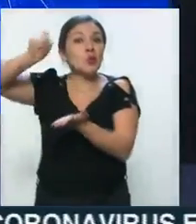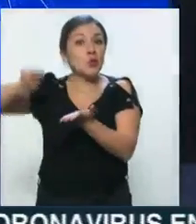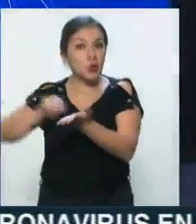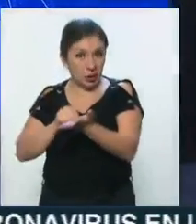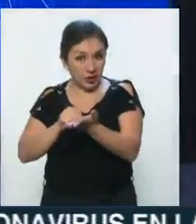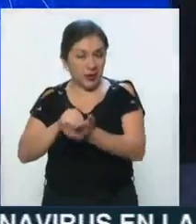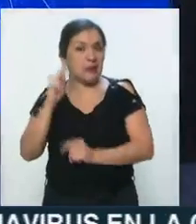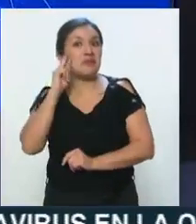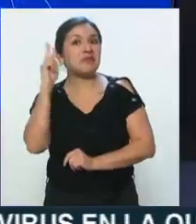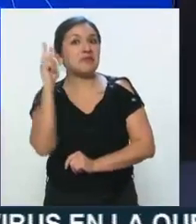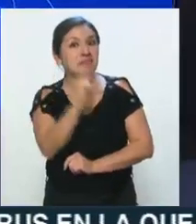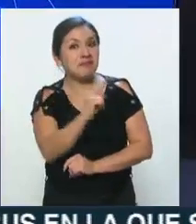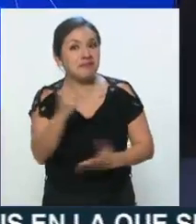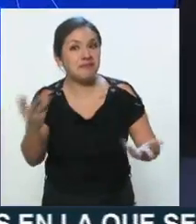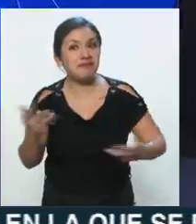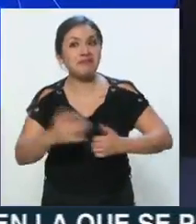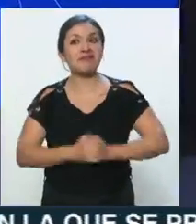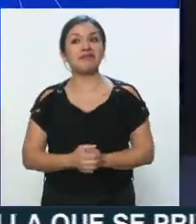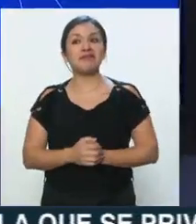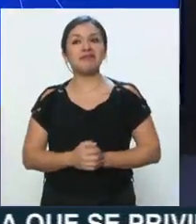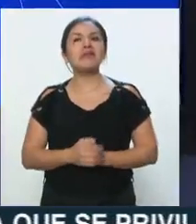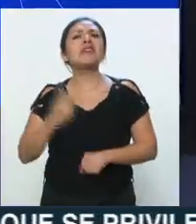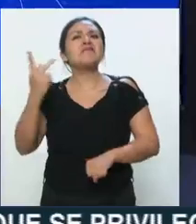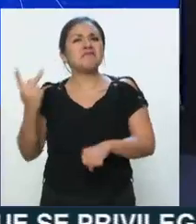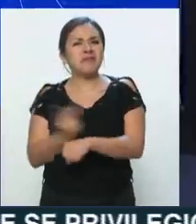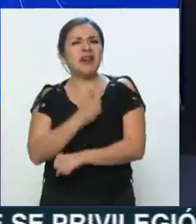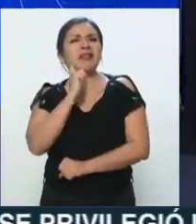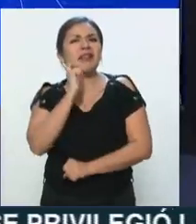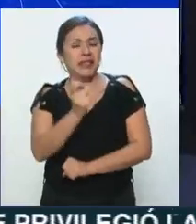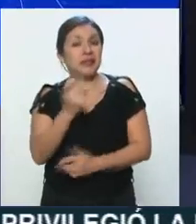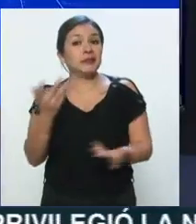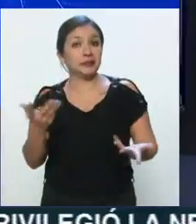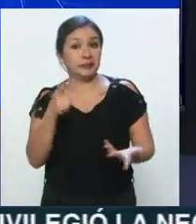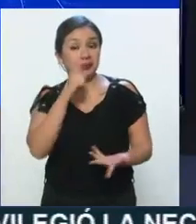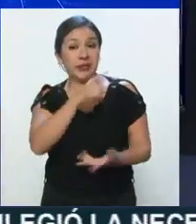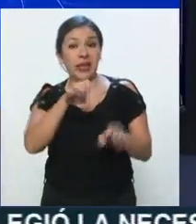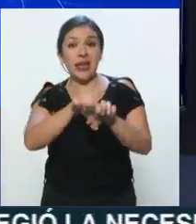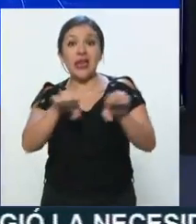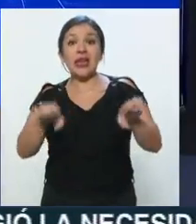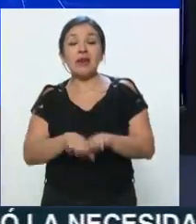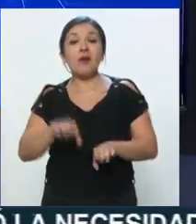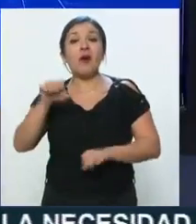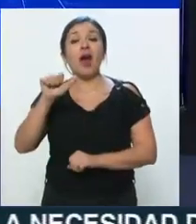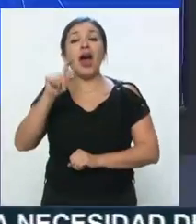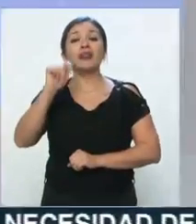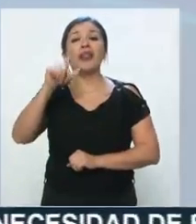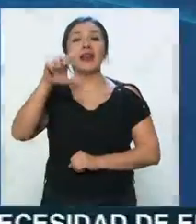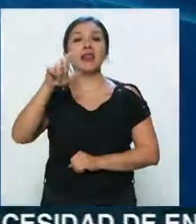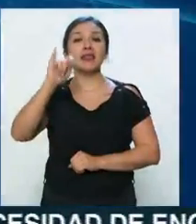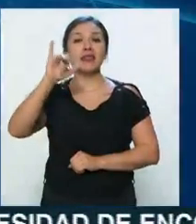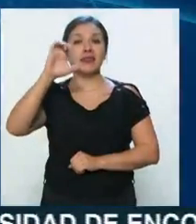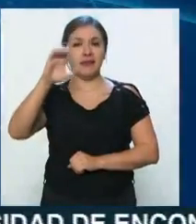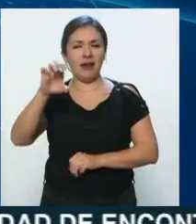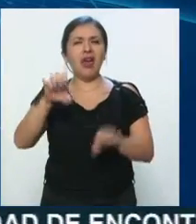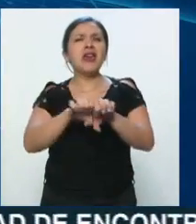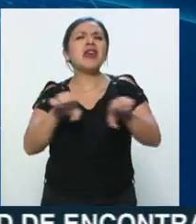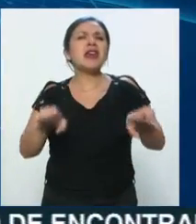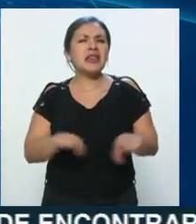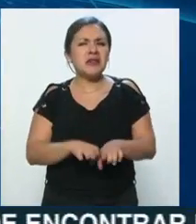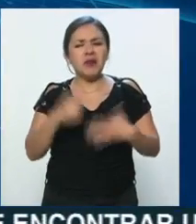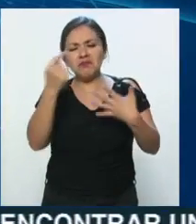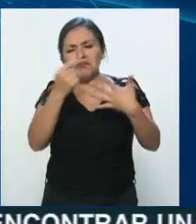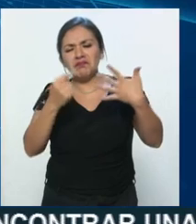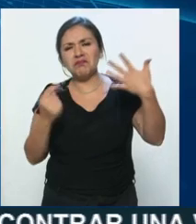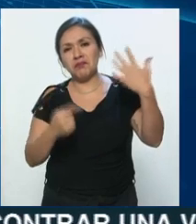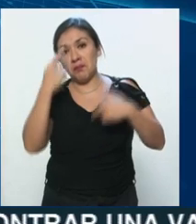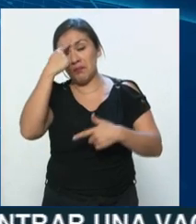de que chifle anda, pajarillo chifla. ¿Qué es lo que trae información? Bien, el Athletic Club de Bilbao y la Real Sociedad, los equipos que han llegado a la